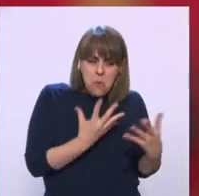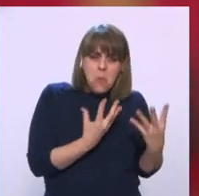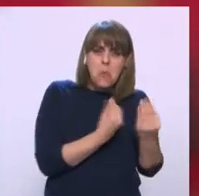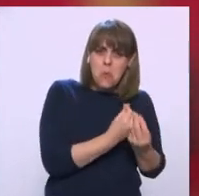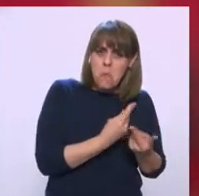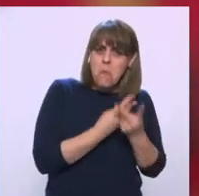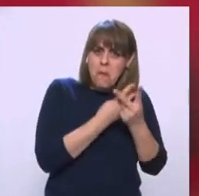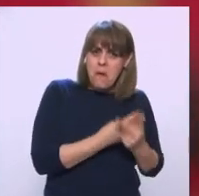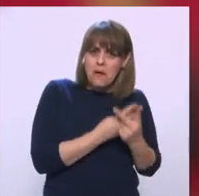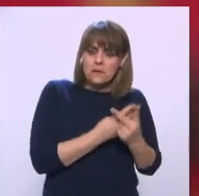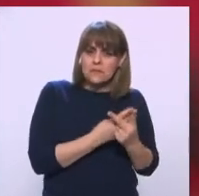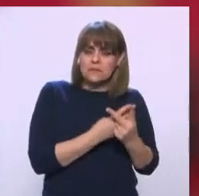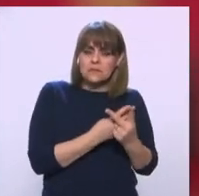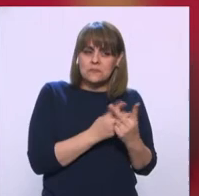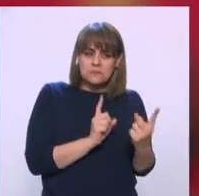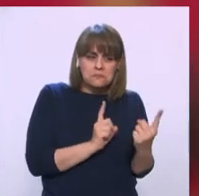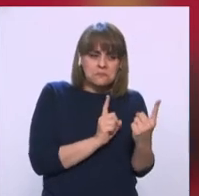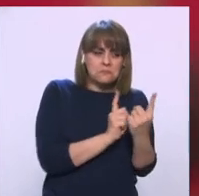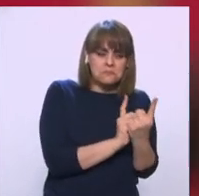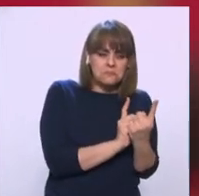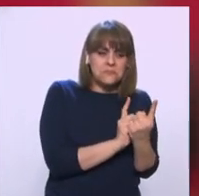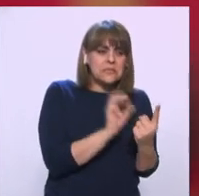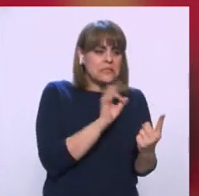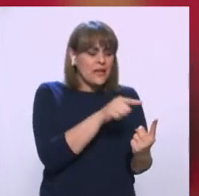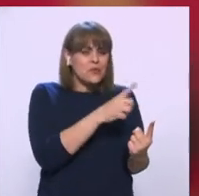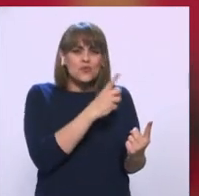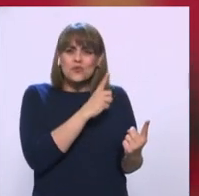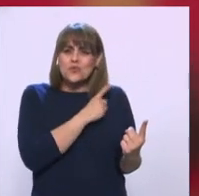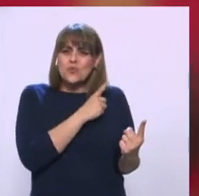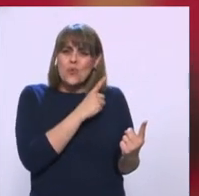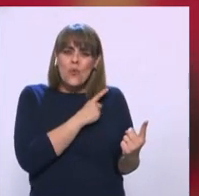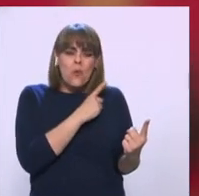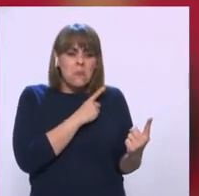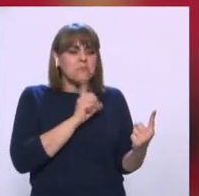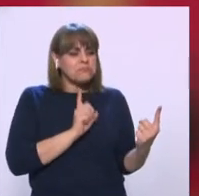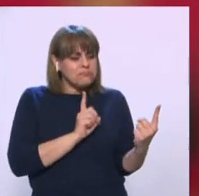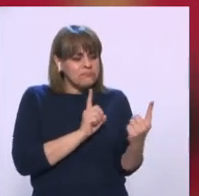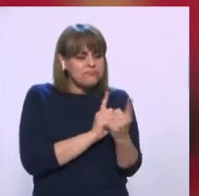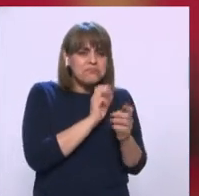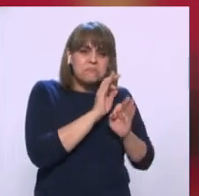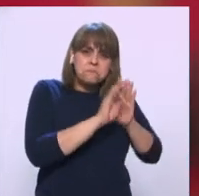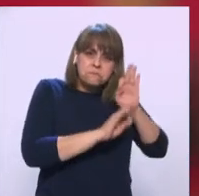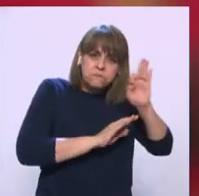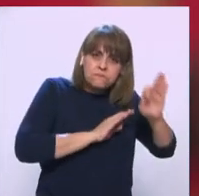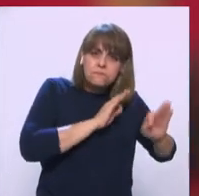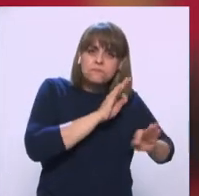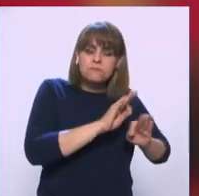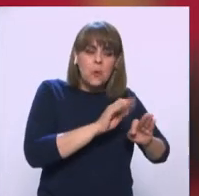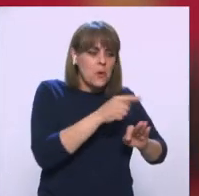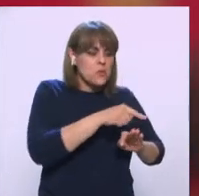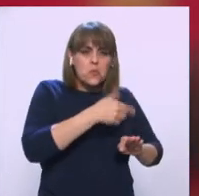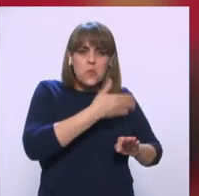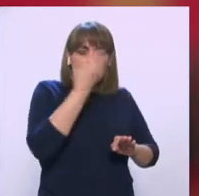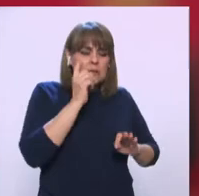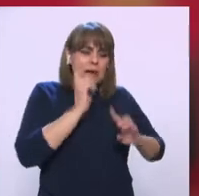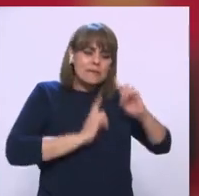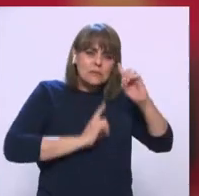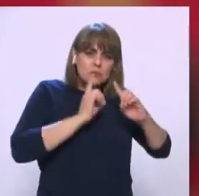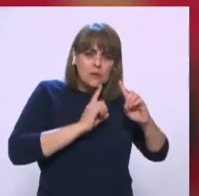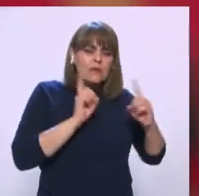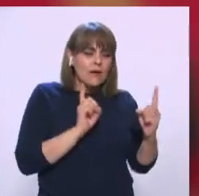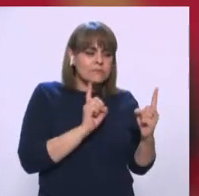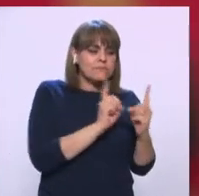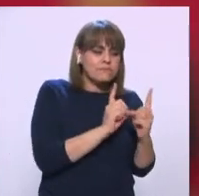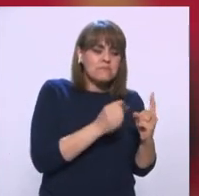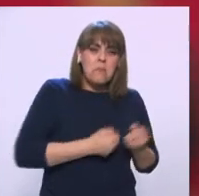estar ahí en los momentos de más soledad, ser también consuelo en momentos de incertidumbre y sobre todo ser